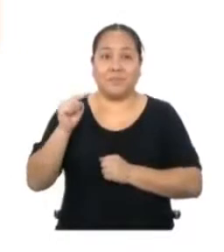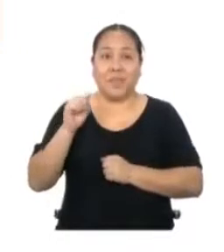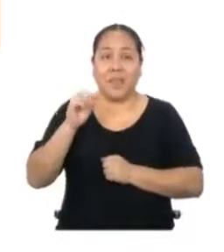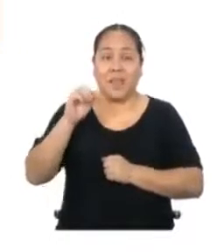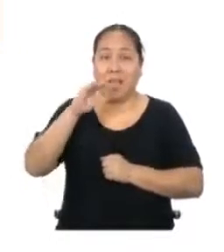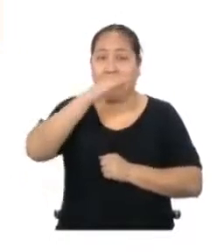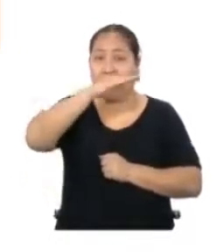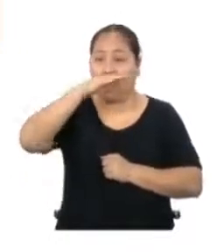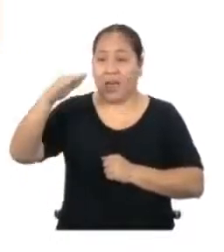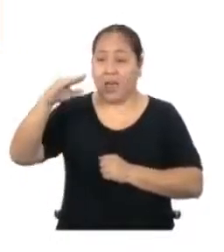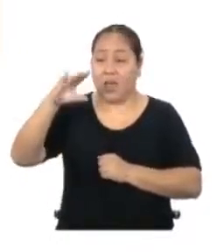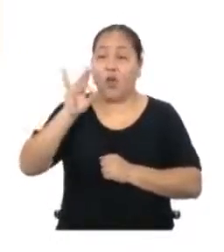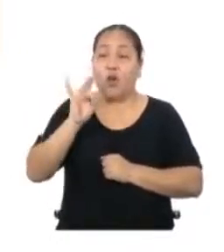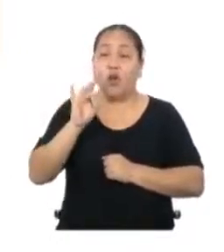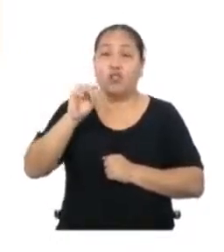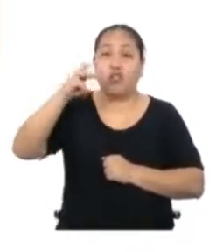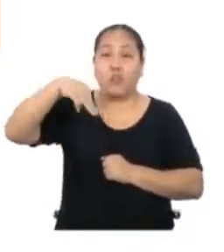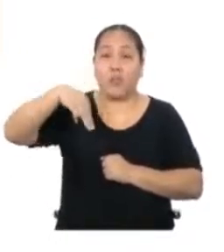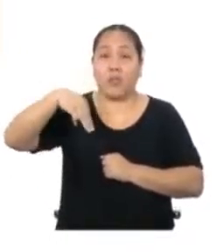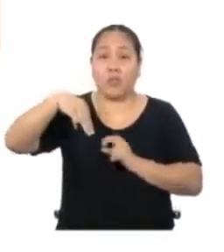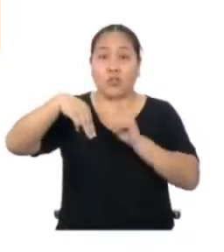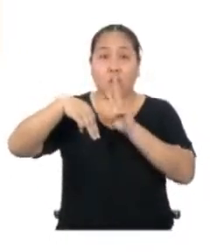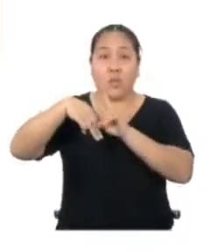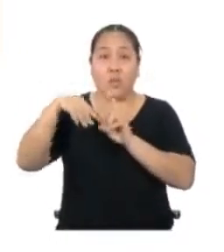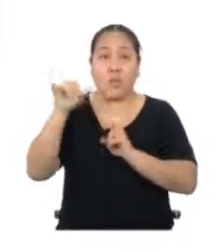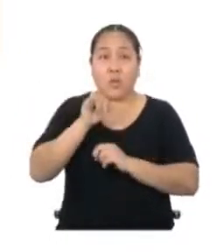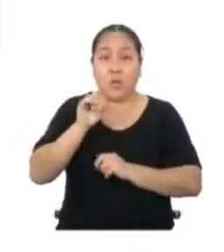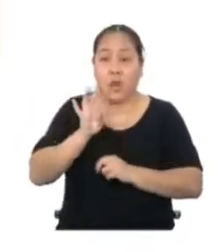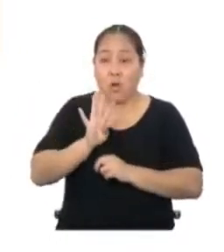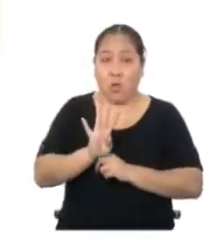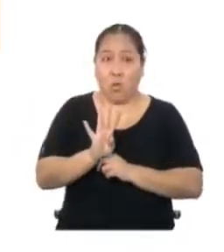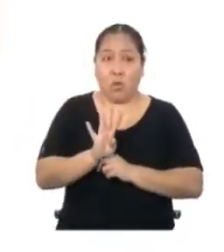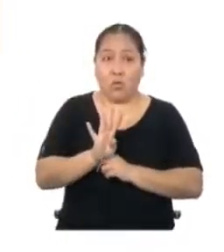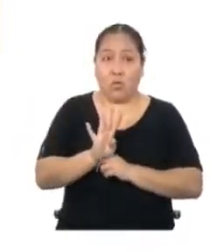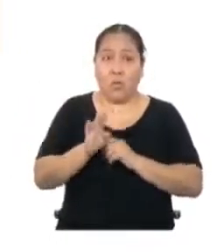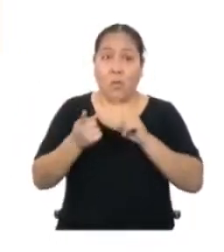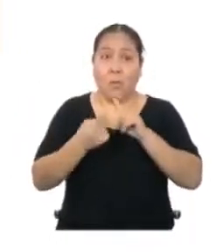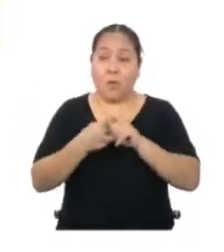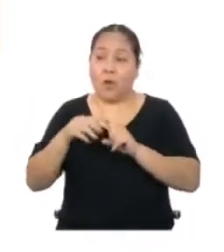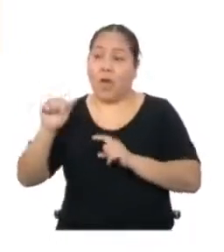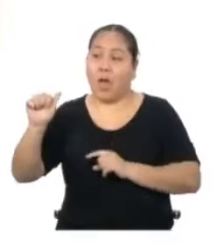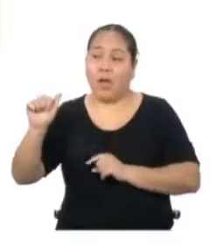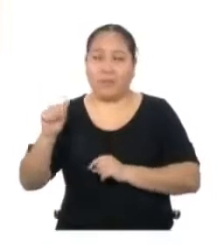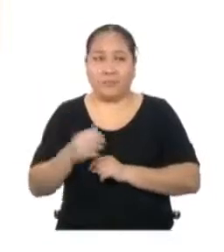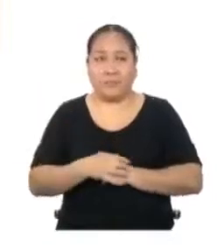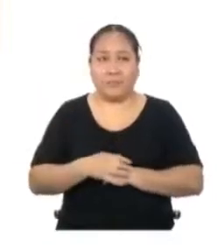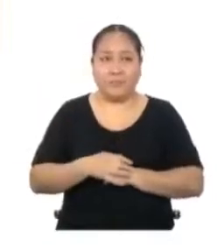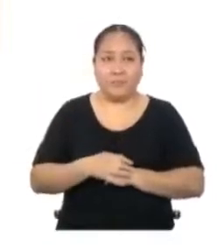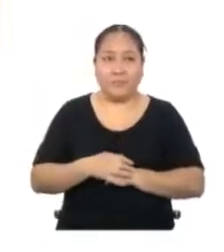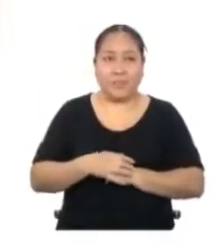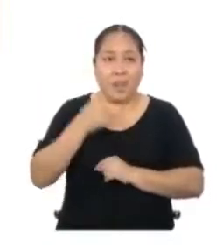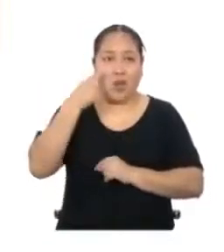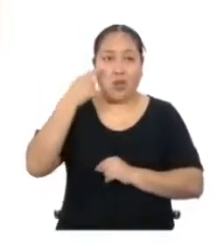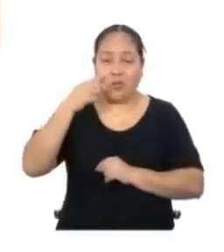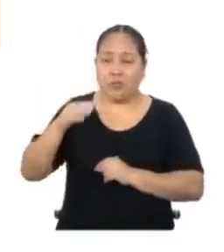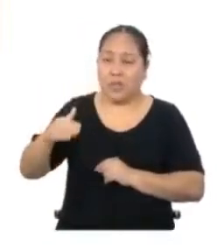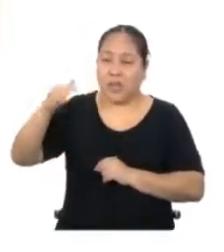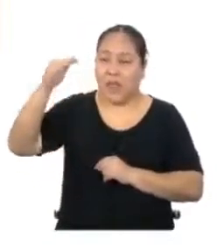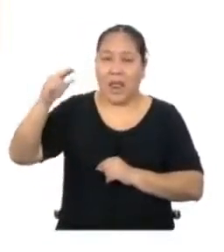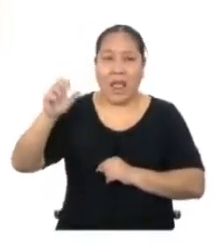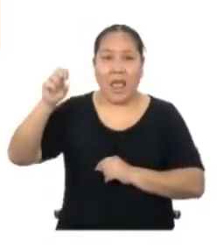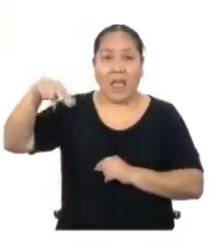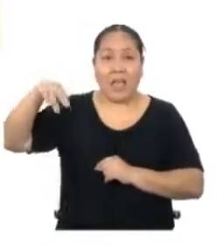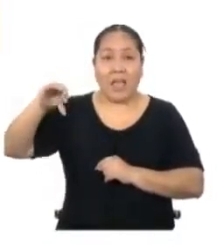8 metros cuadrados Es igual a 4 de largo por el ancho Para conocer el valor del ancho Debemos